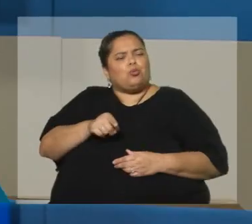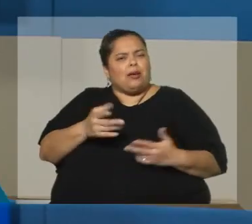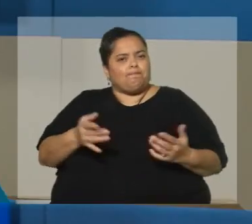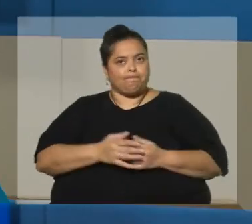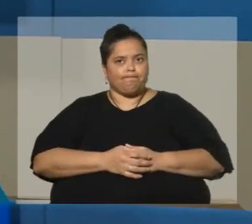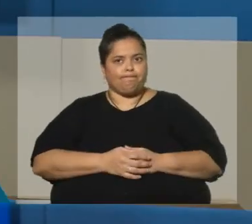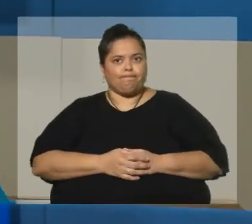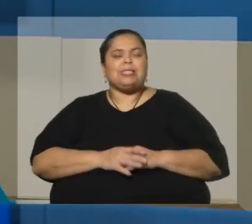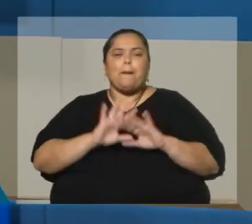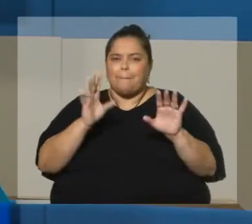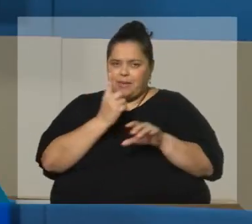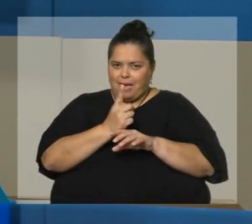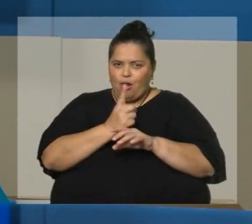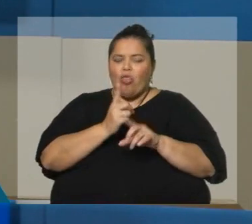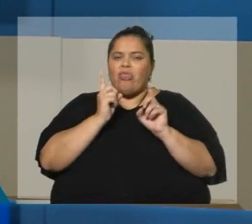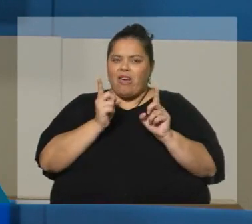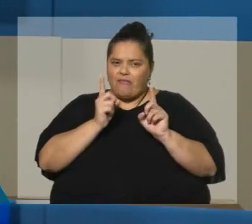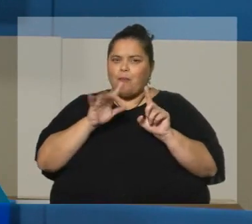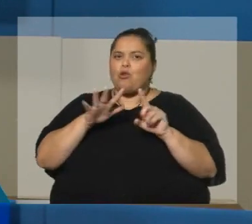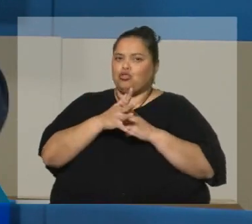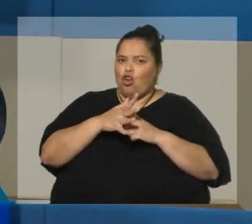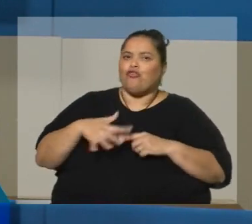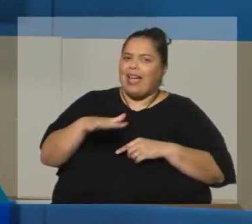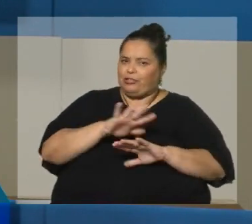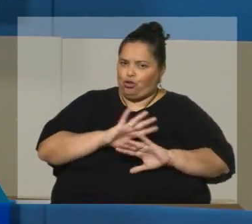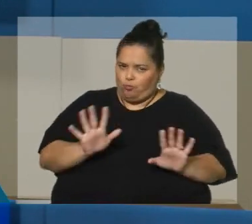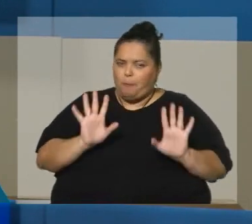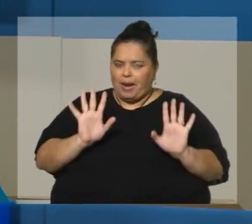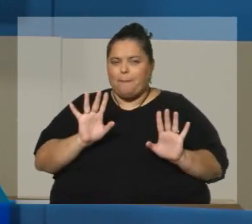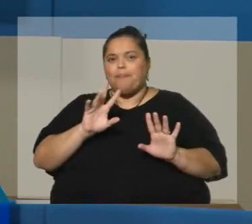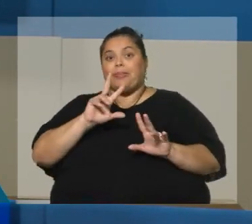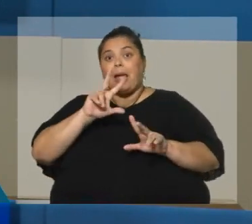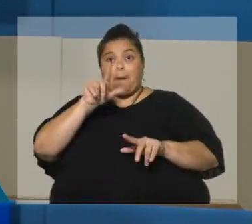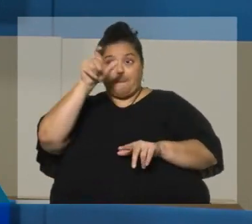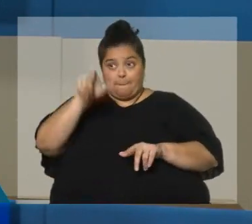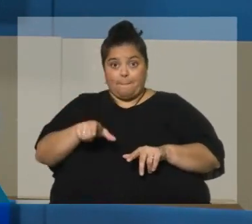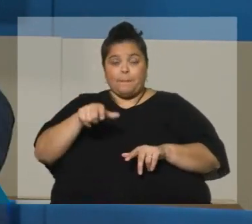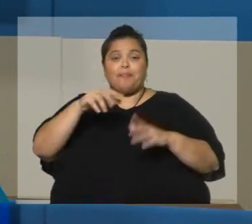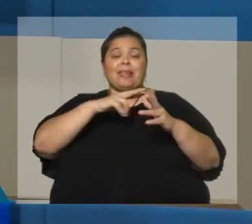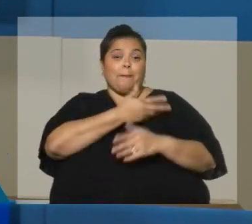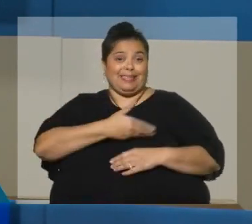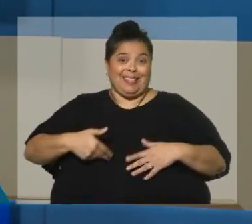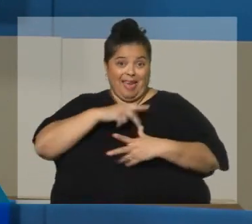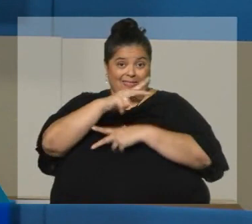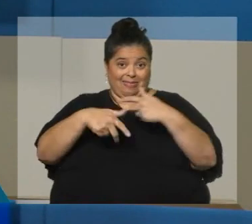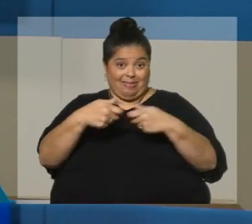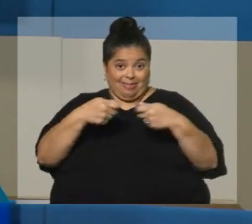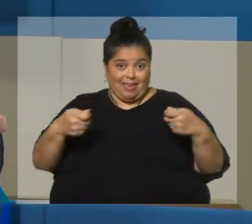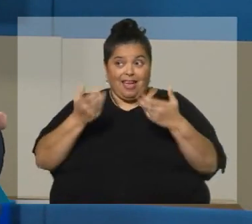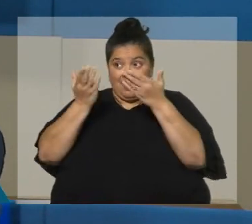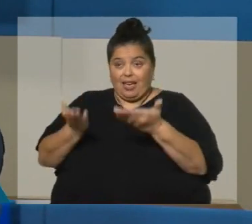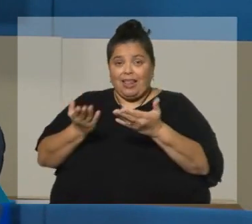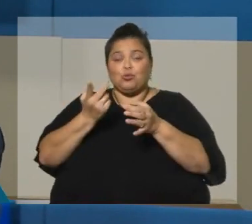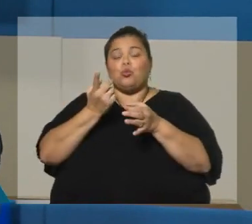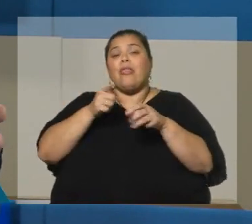tenemos que contextualizar a los interlocutores. Marcelo, que es un dirigente sindical metalúrgico de Fuste, integra